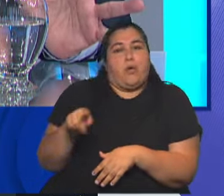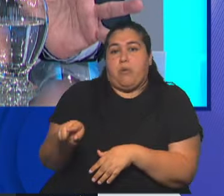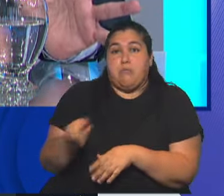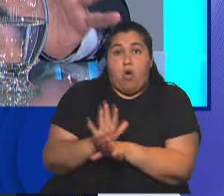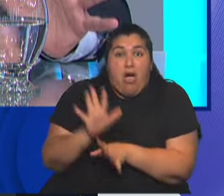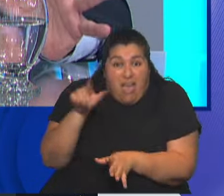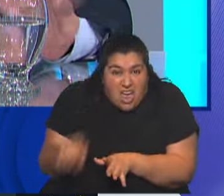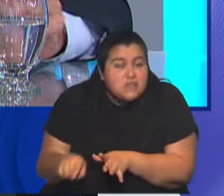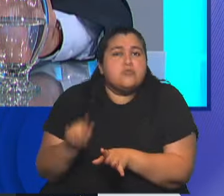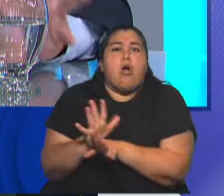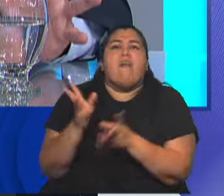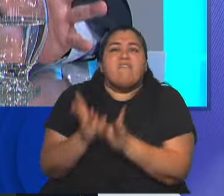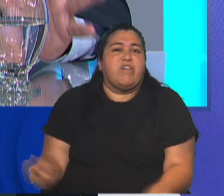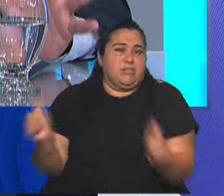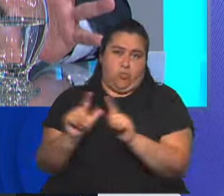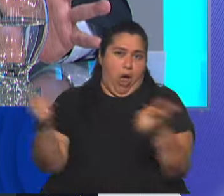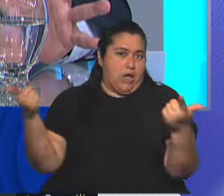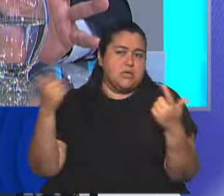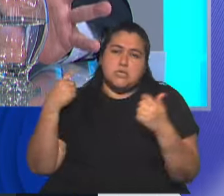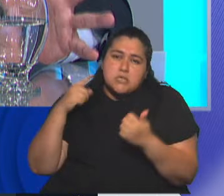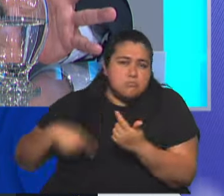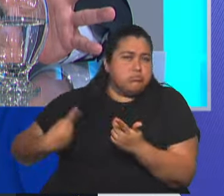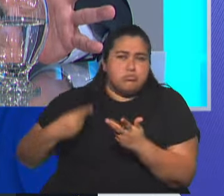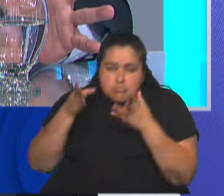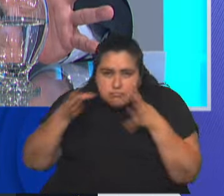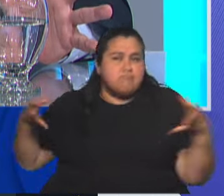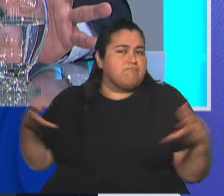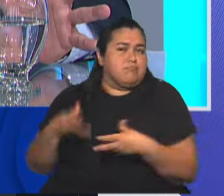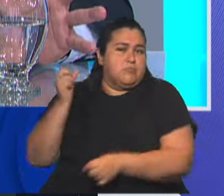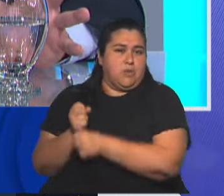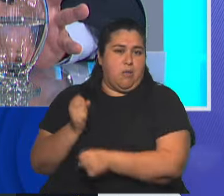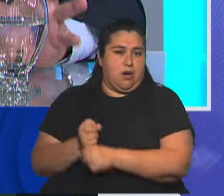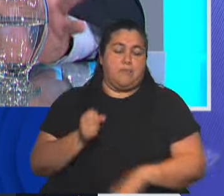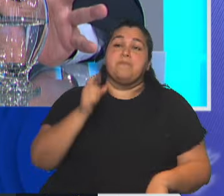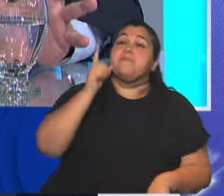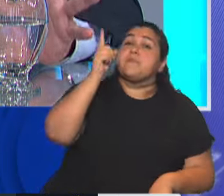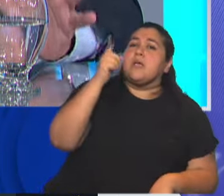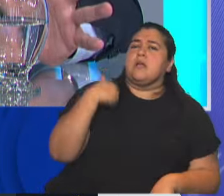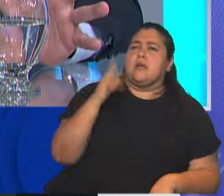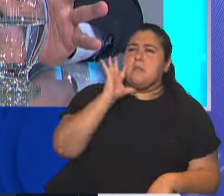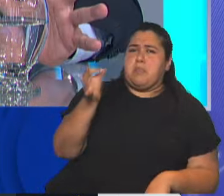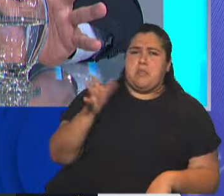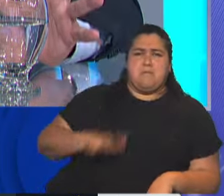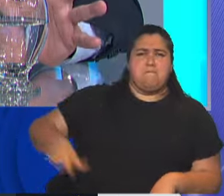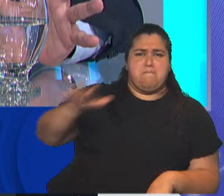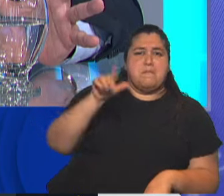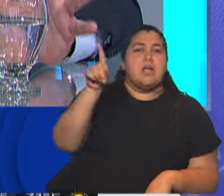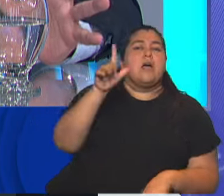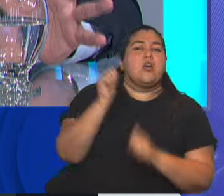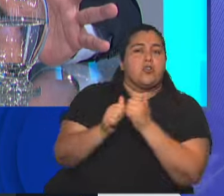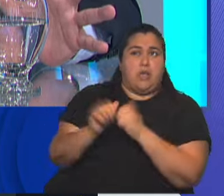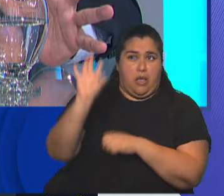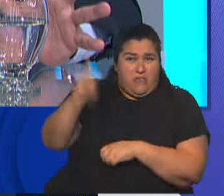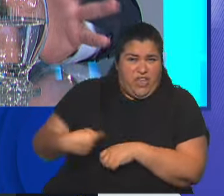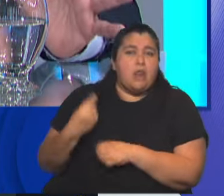termina. Y acá hay un tema importantísimo que yo percibí en Rosario, que es la violencia, violencia